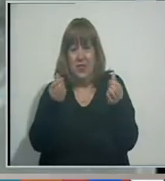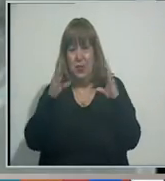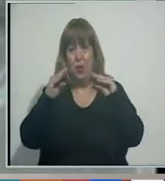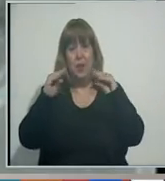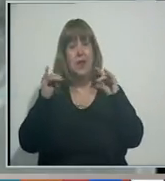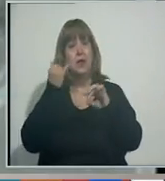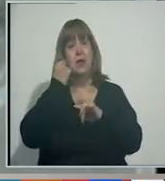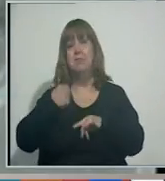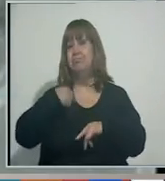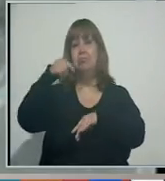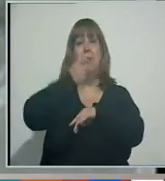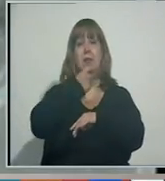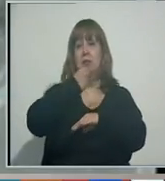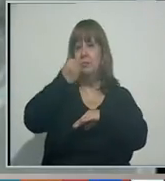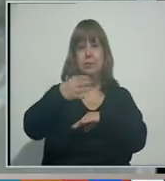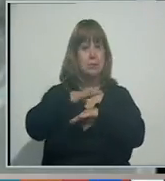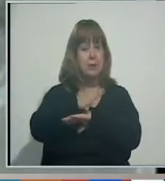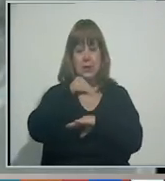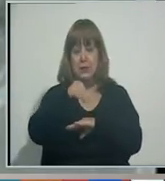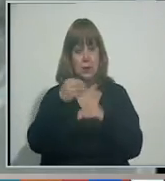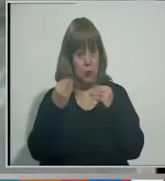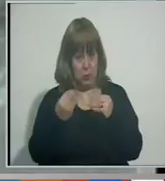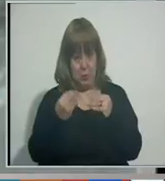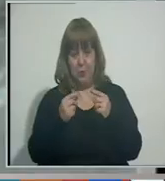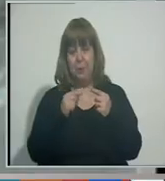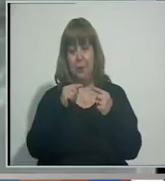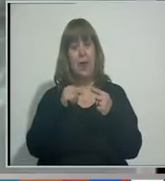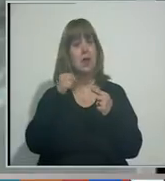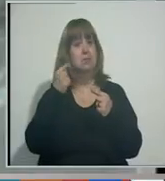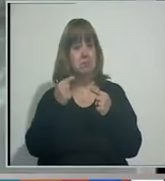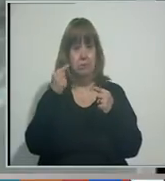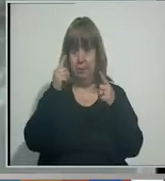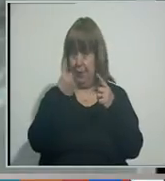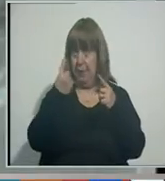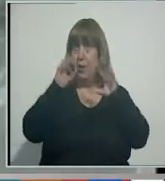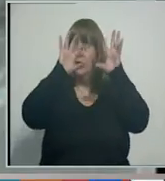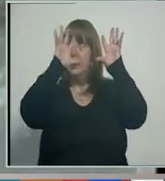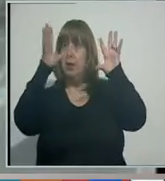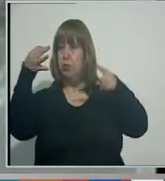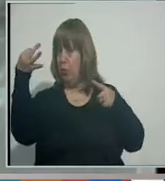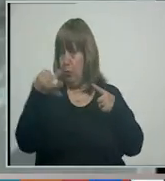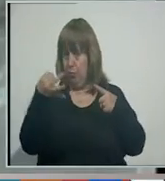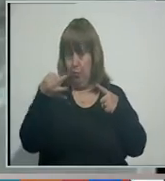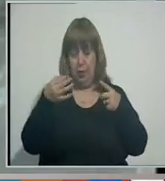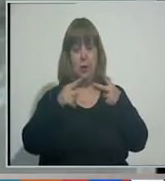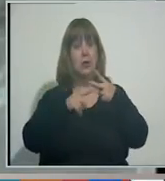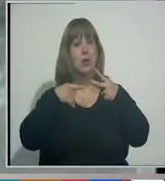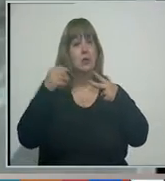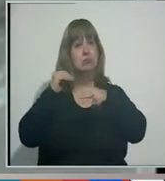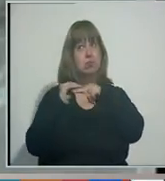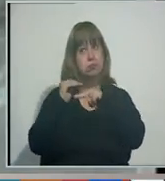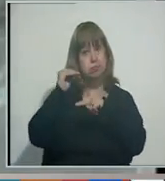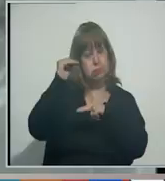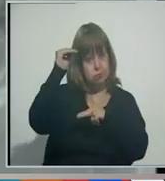que esperamos nosotros para acá, para Mendoza, para los próximos días? Esperamos tiempo bueno, Ornela, esperamos tiempo bueno, esperamos una temperatura